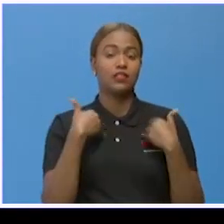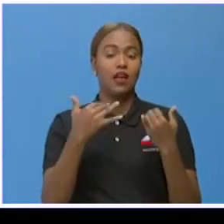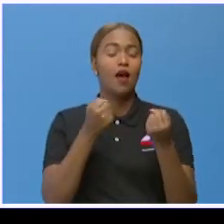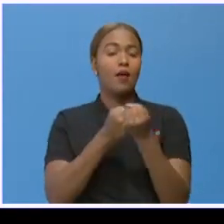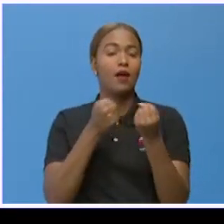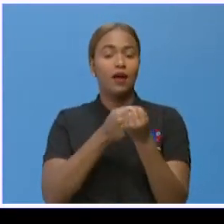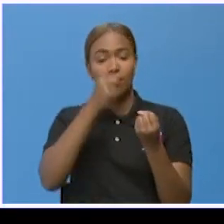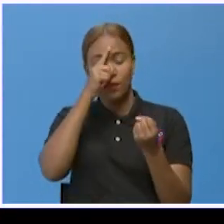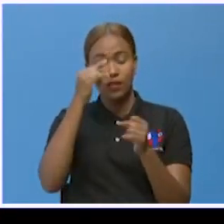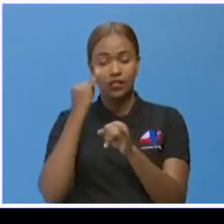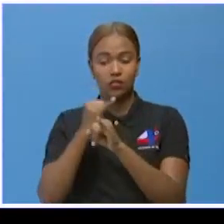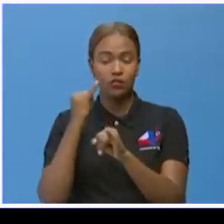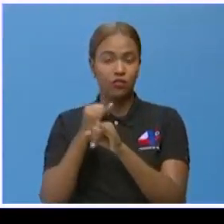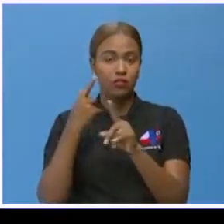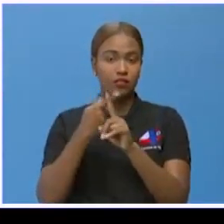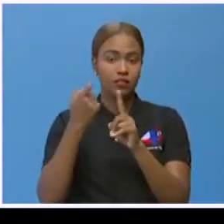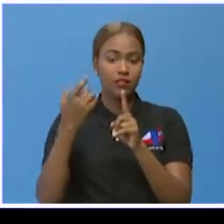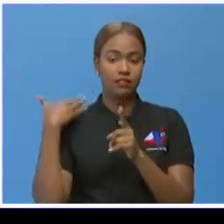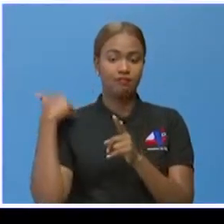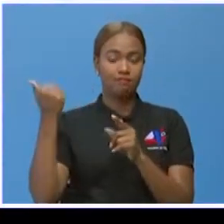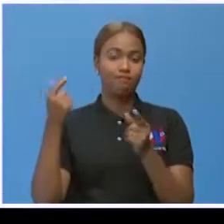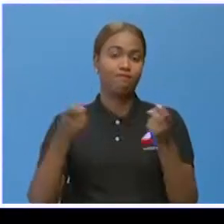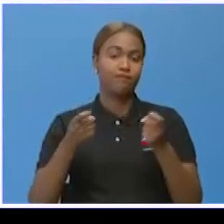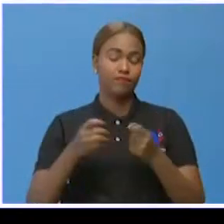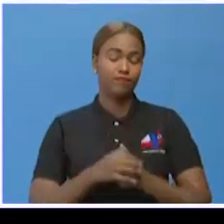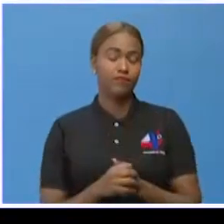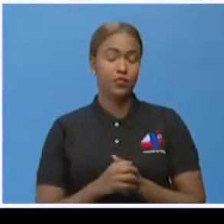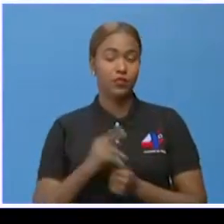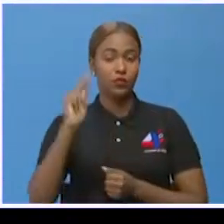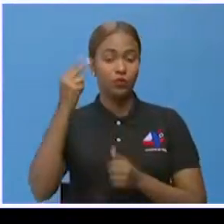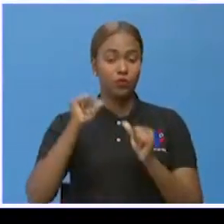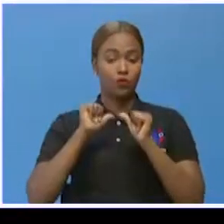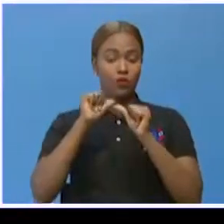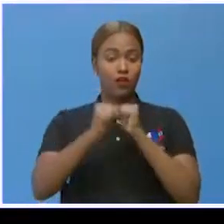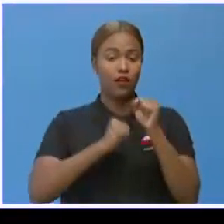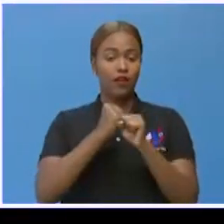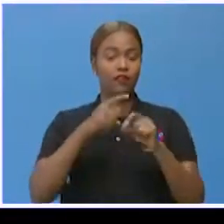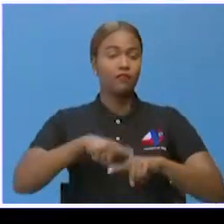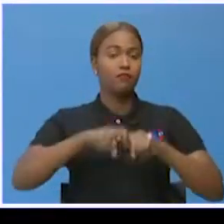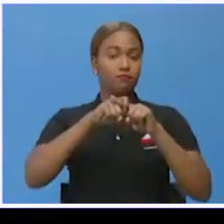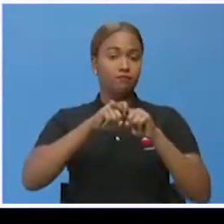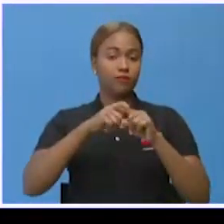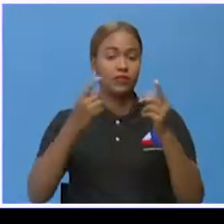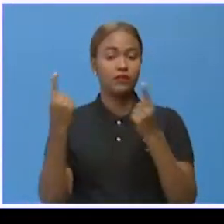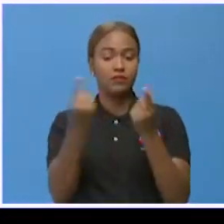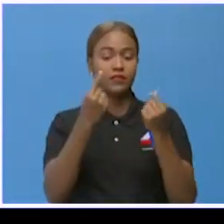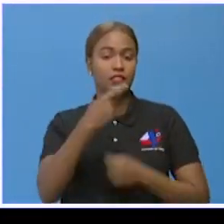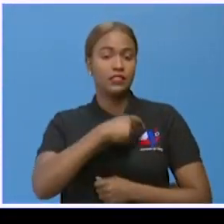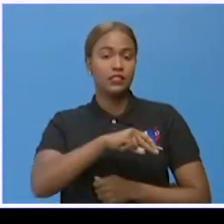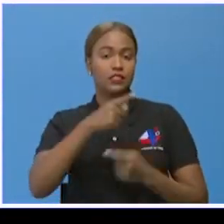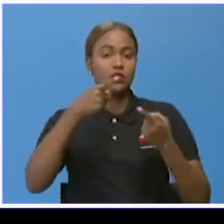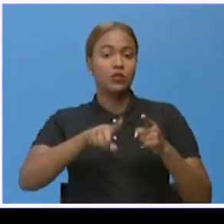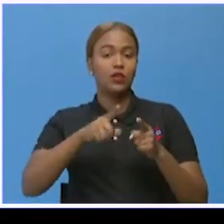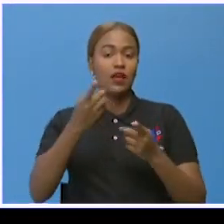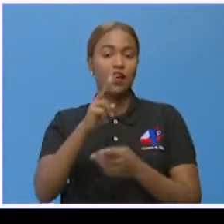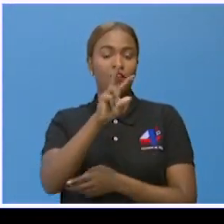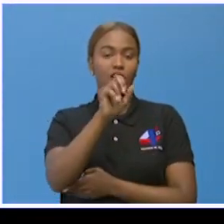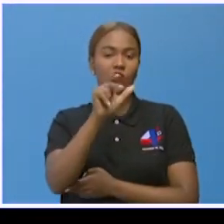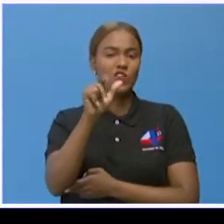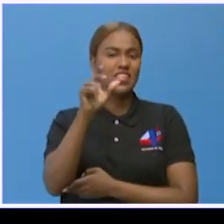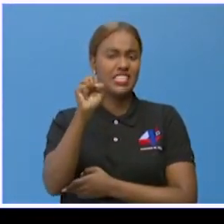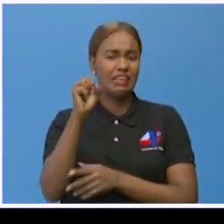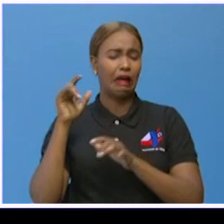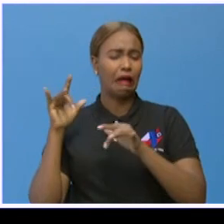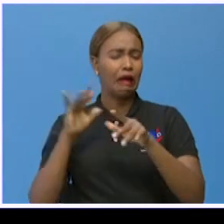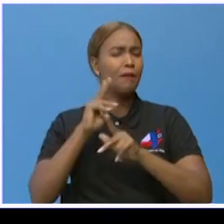apoyando por instrucciones del alto mando. Por segundo año se suspende la actividad religiosa conocida como el viacrucis, por